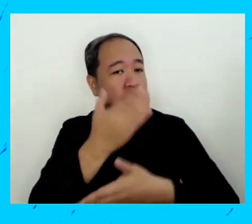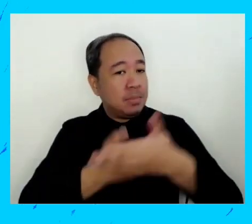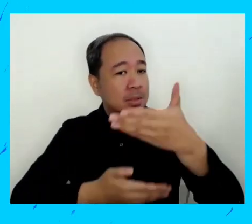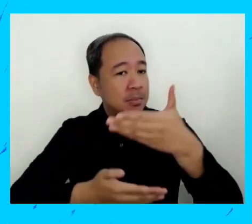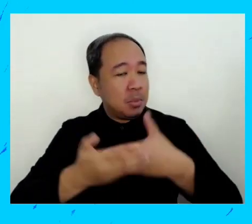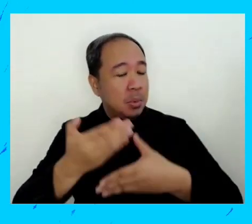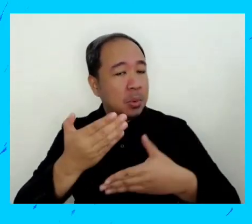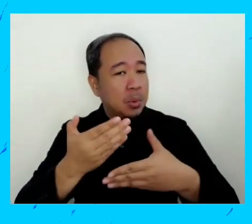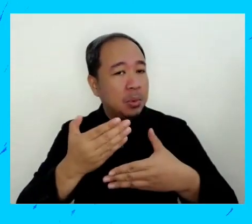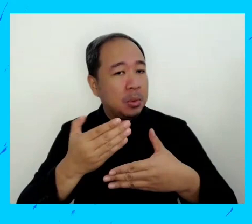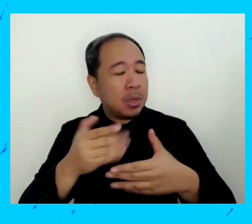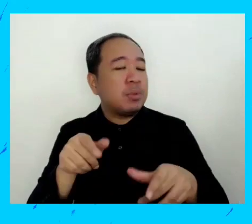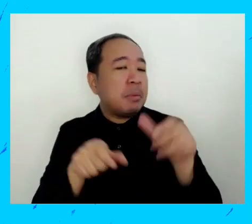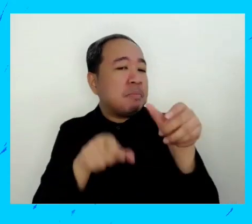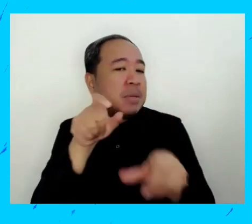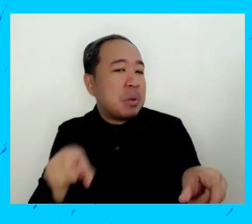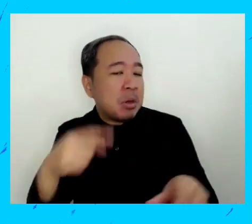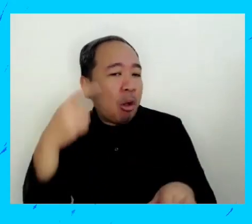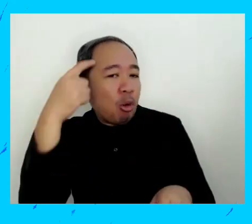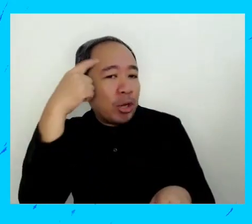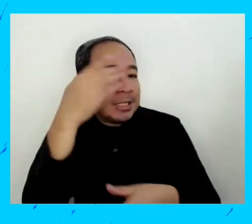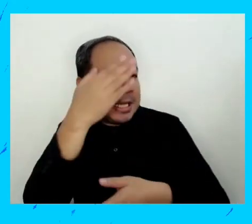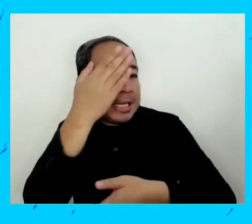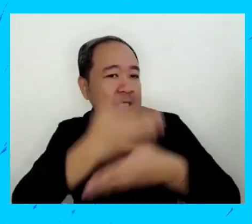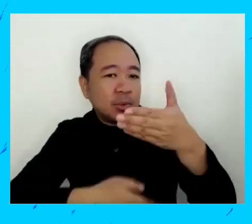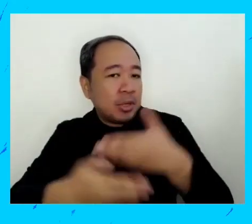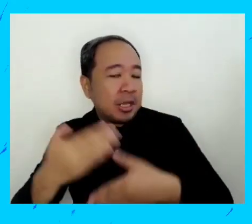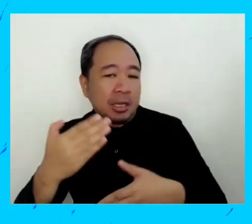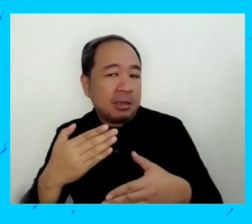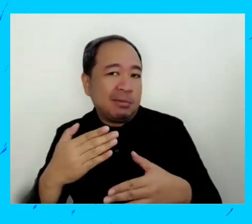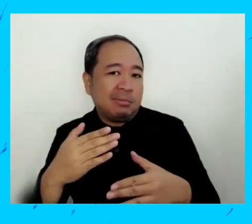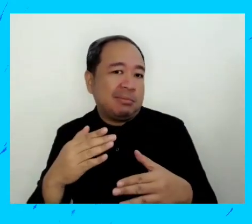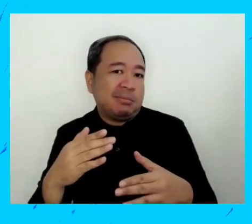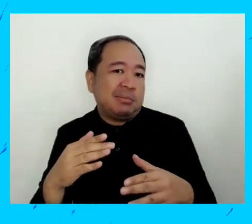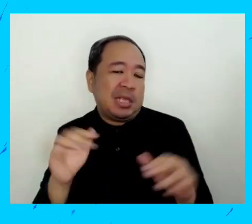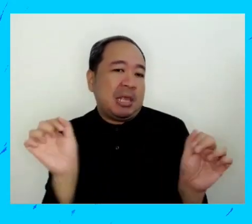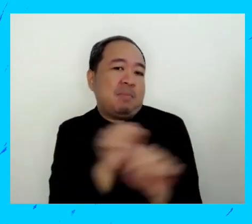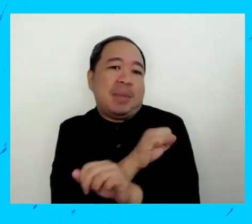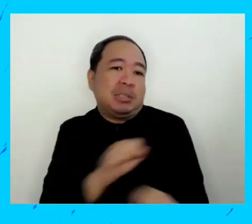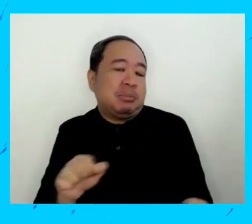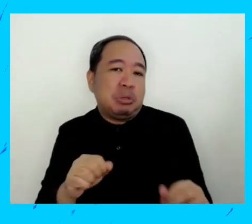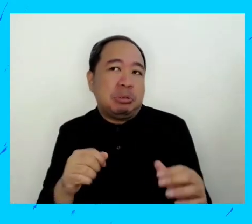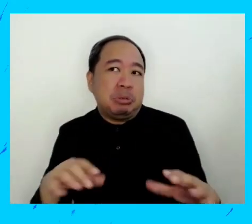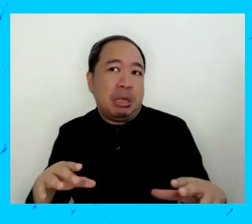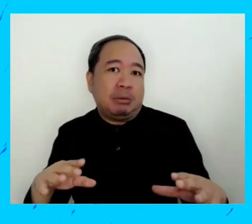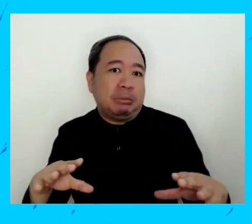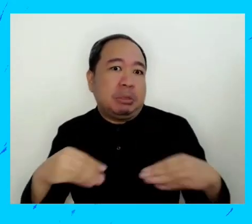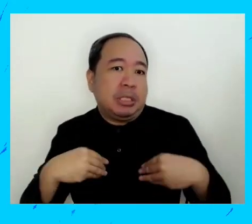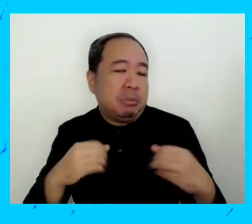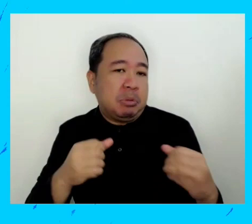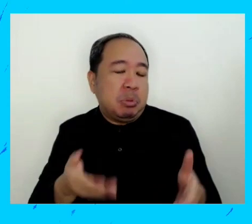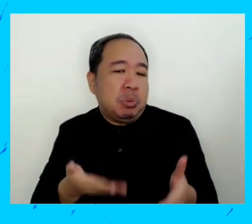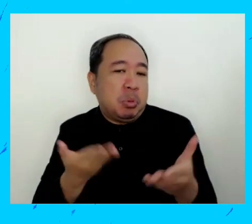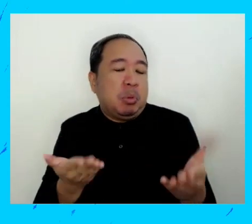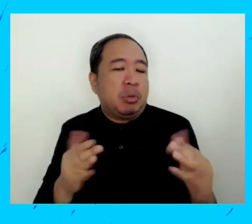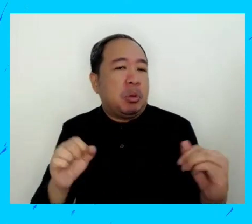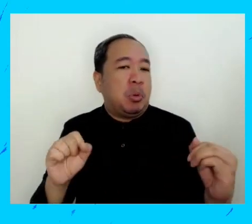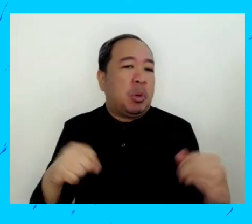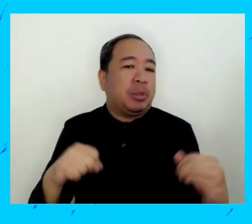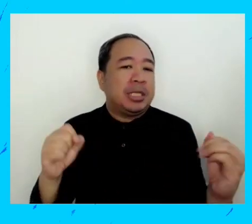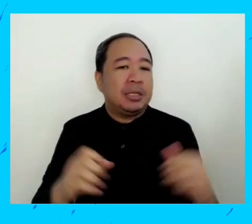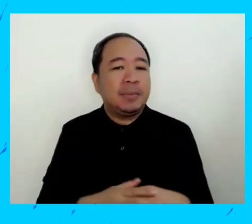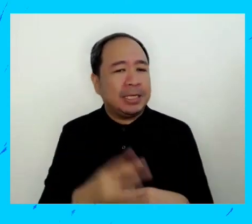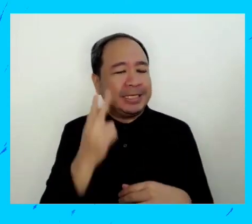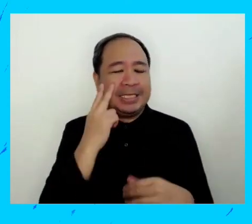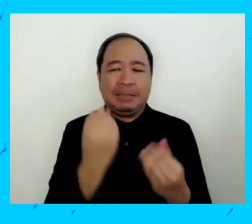no personas con discapacidad de discapacidad no pueden ser bueno como